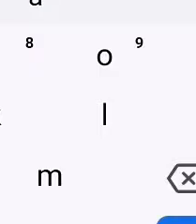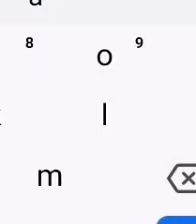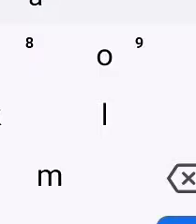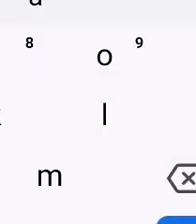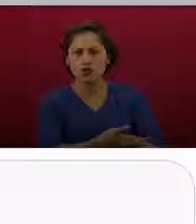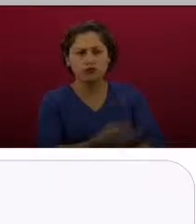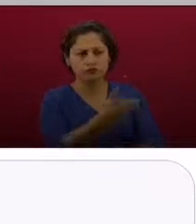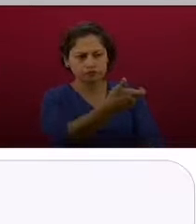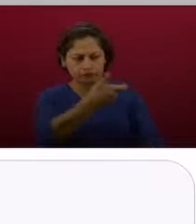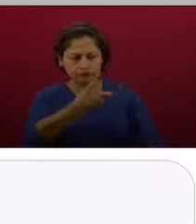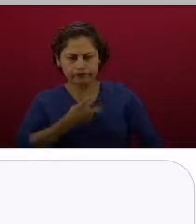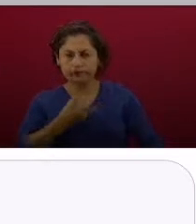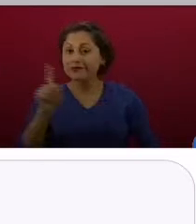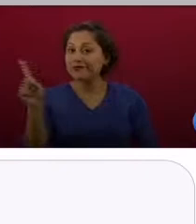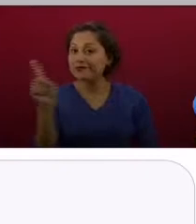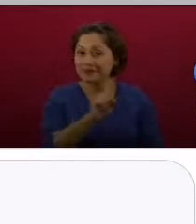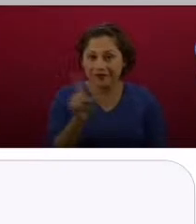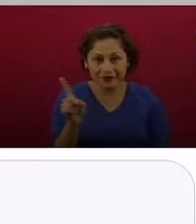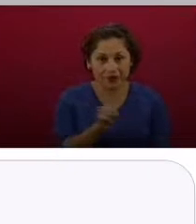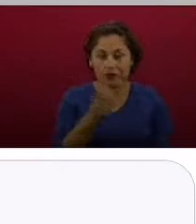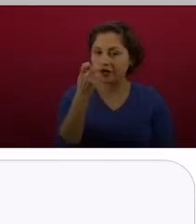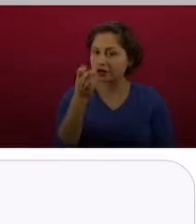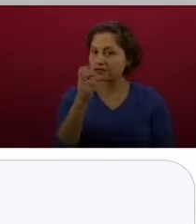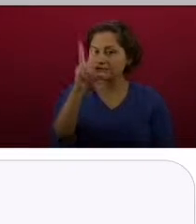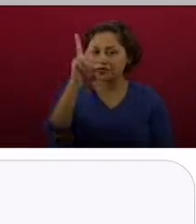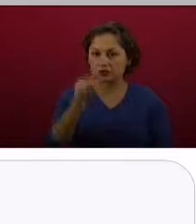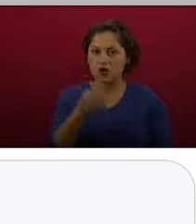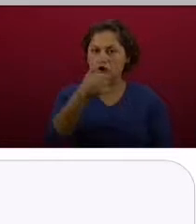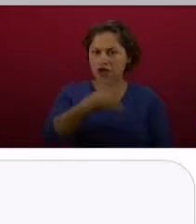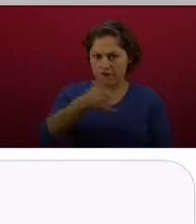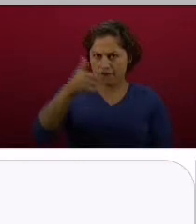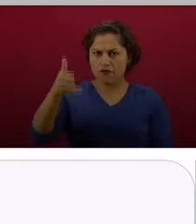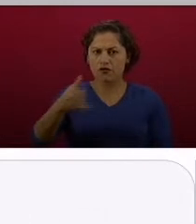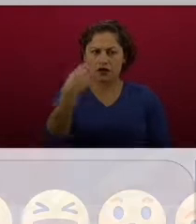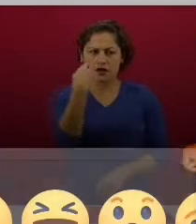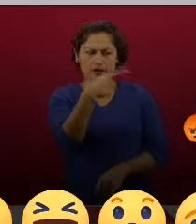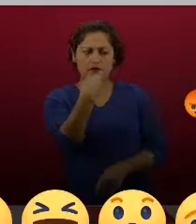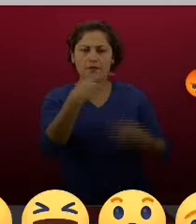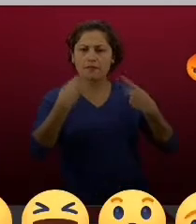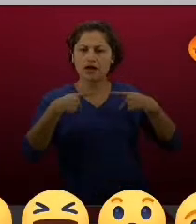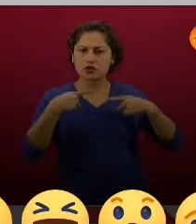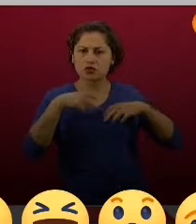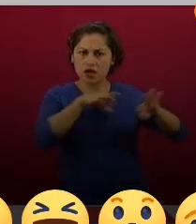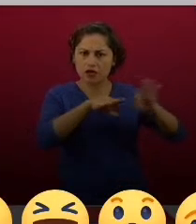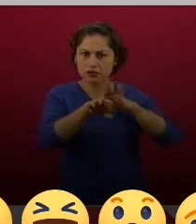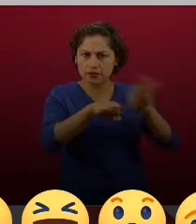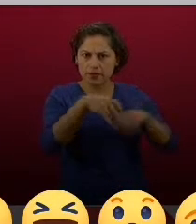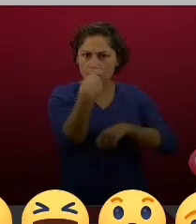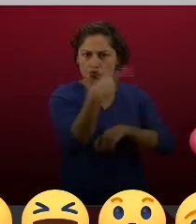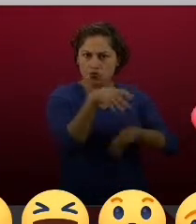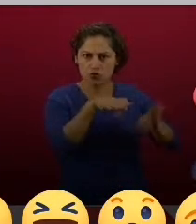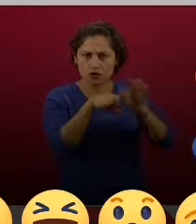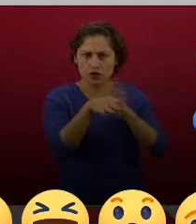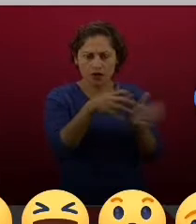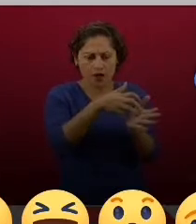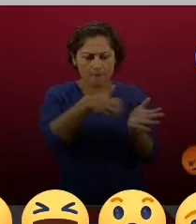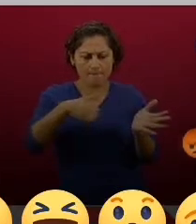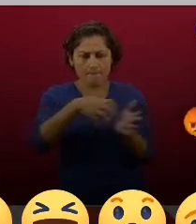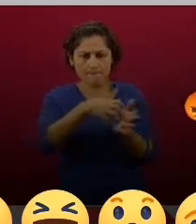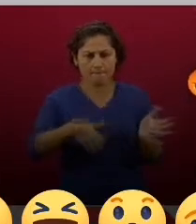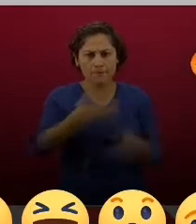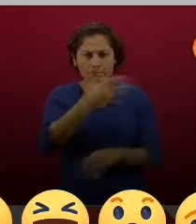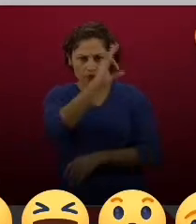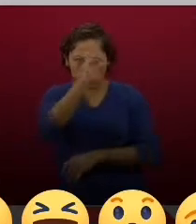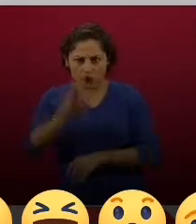esto es un ahorro del trabajador, el trabajador paga el Infonavit, lo paga con el 5% de su salario y por lo tanto estamos obligados